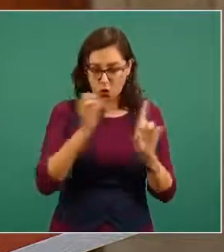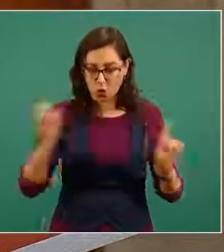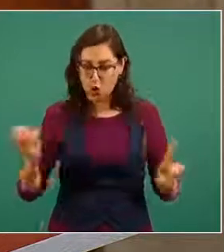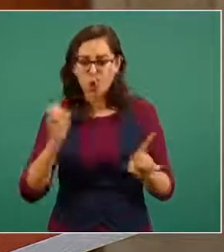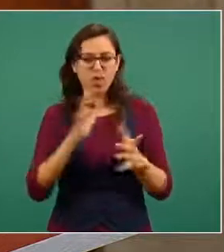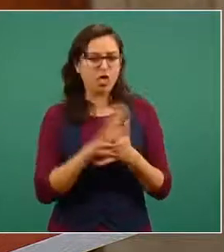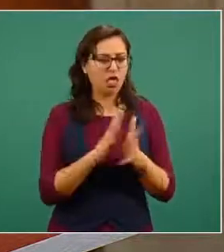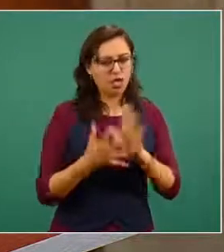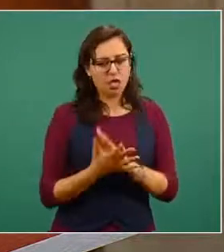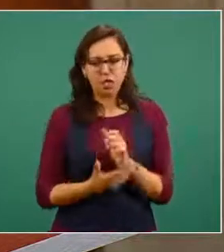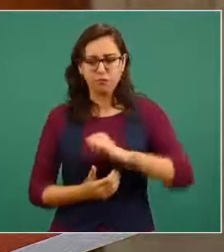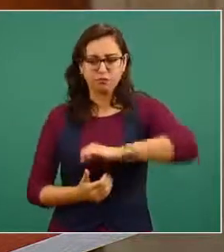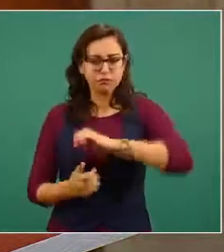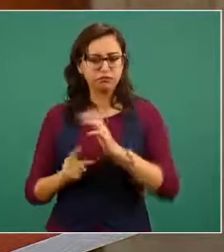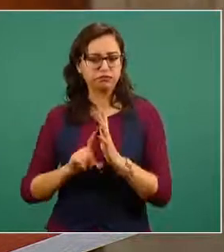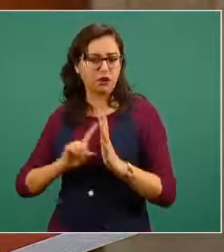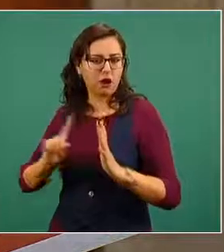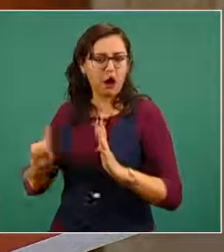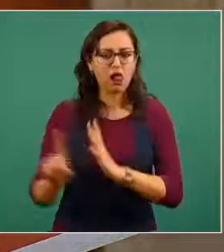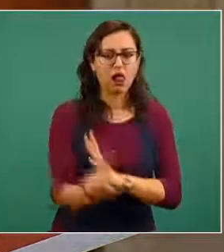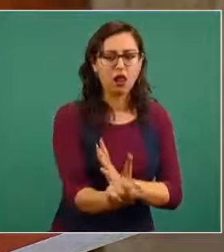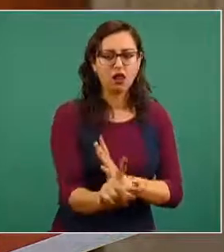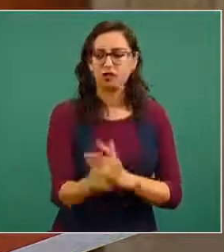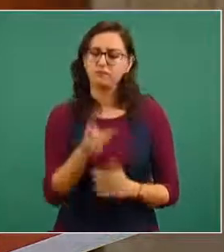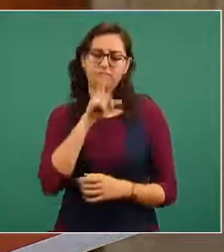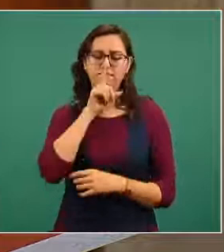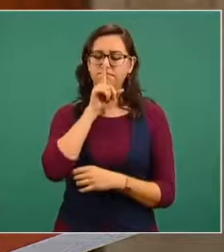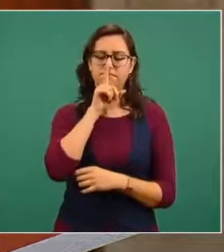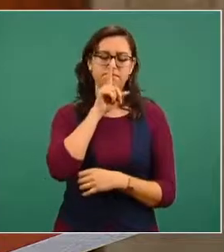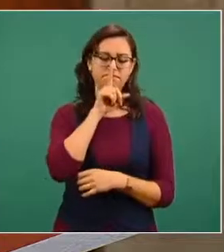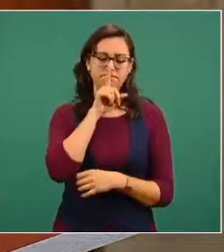influyentismo ya ven